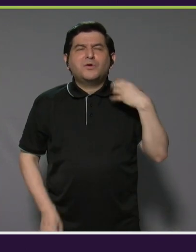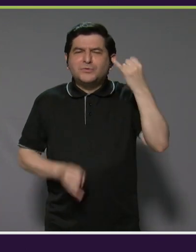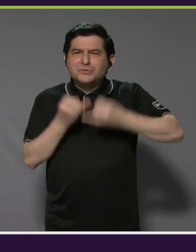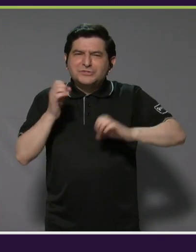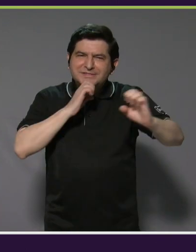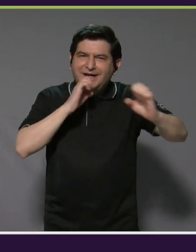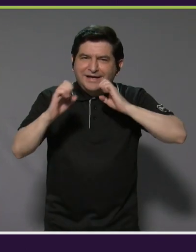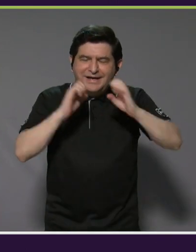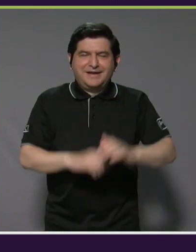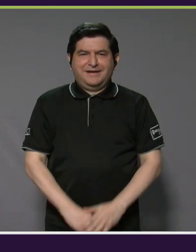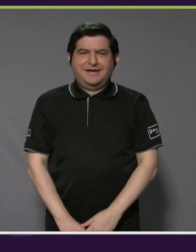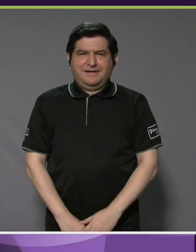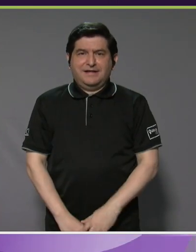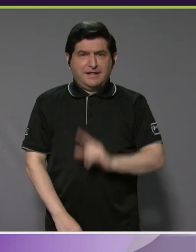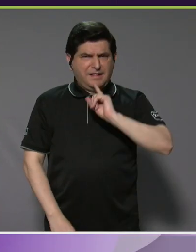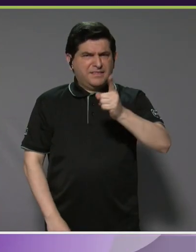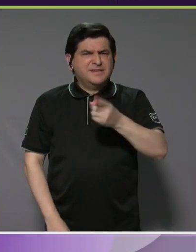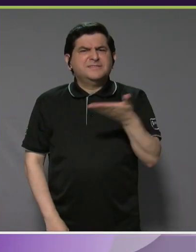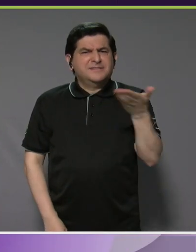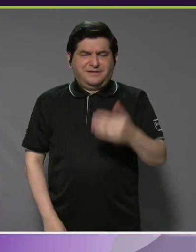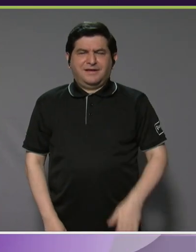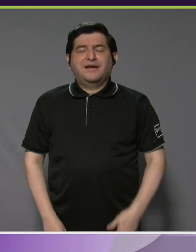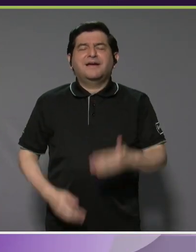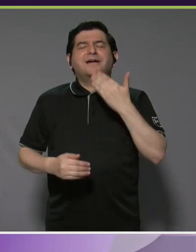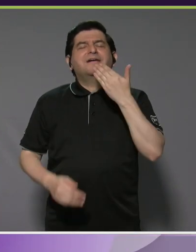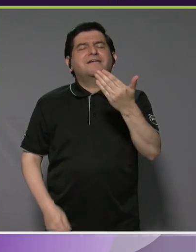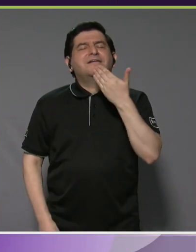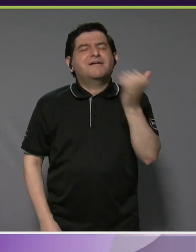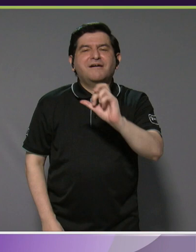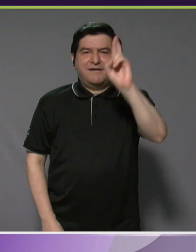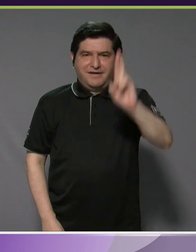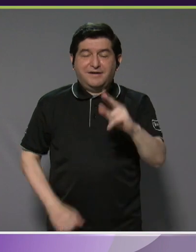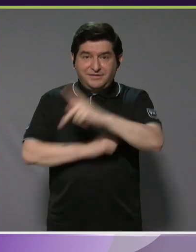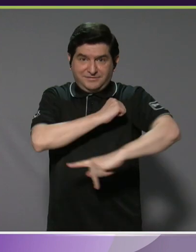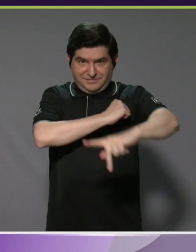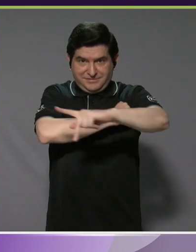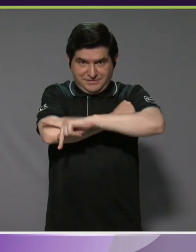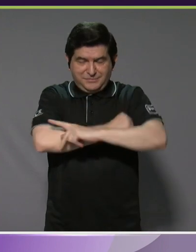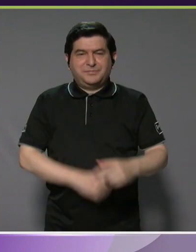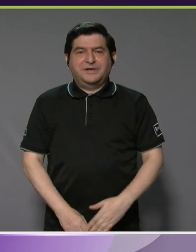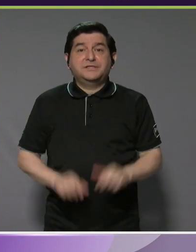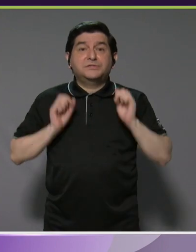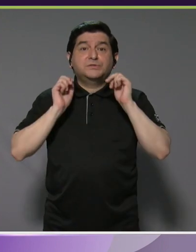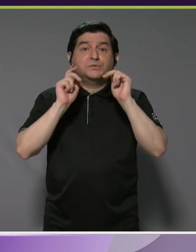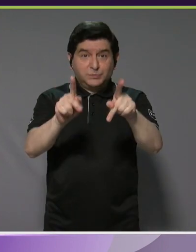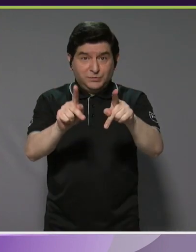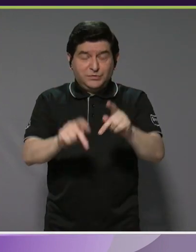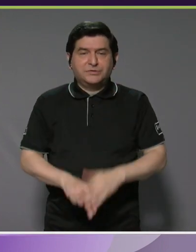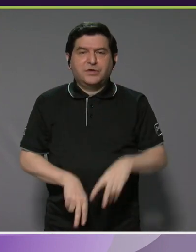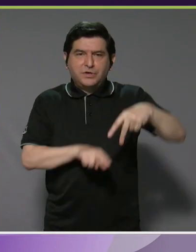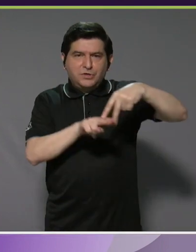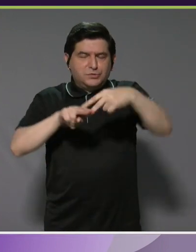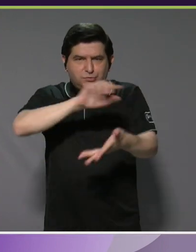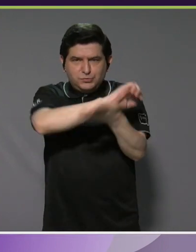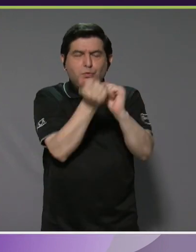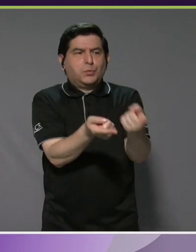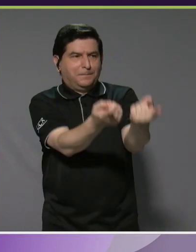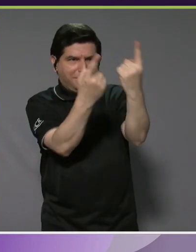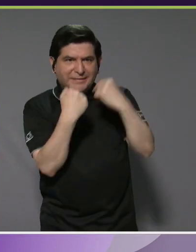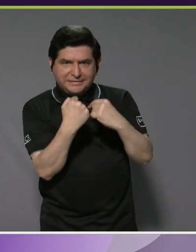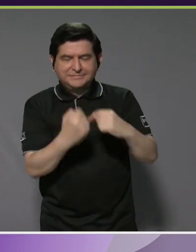entrevista, sí o sí, diciendo y dando gracias a Costa Rica como país, de darnos la posibilidad de que el surf adaptado esté aquí.